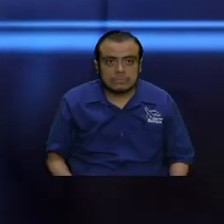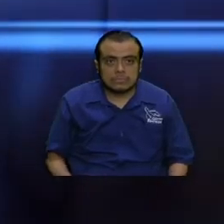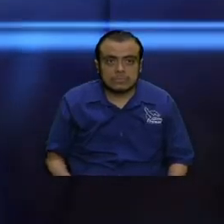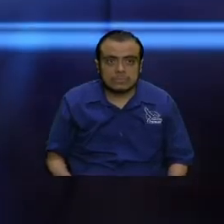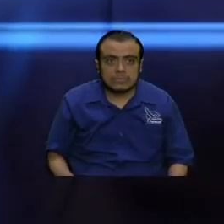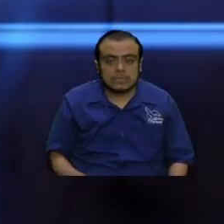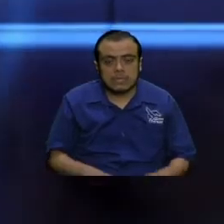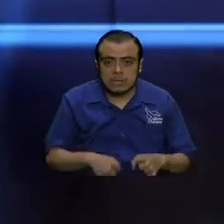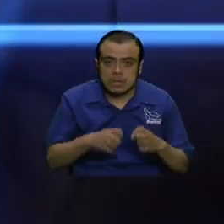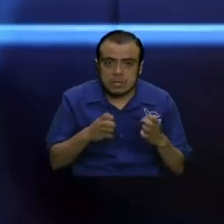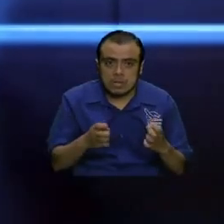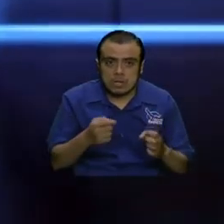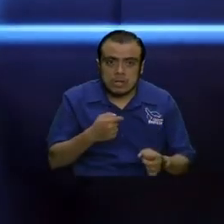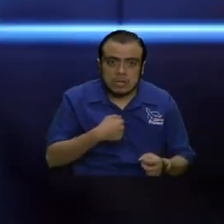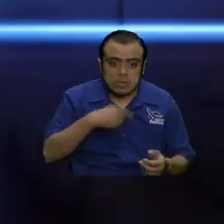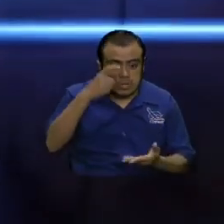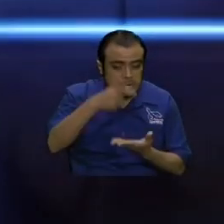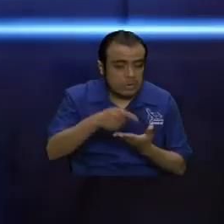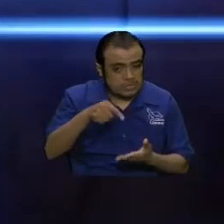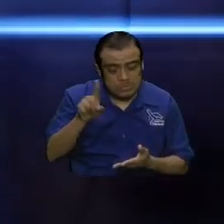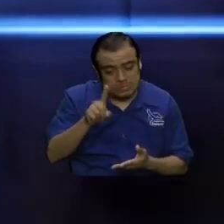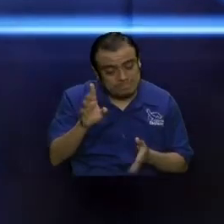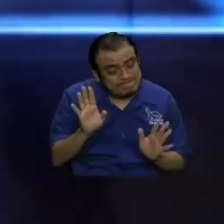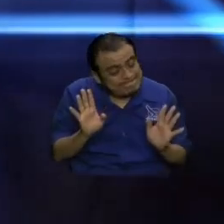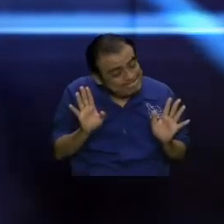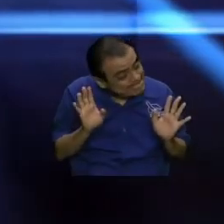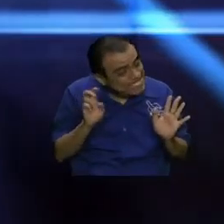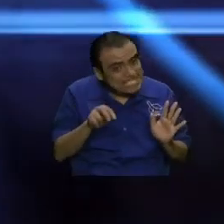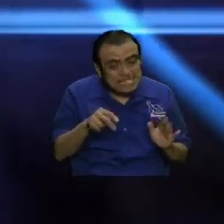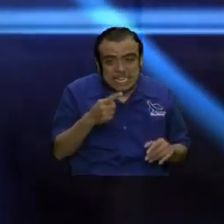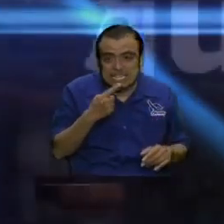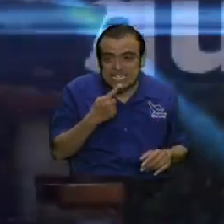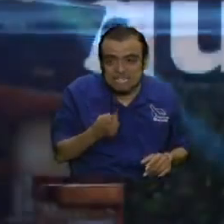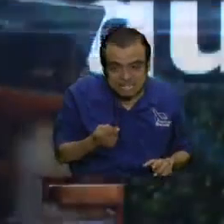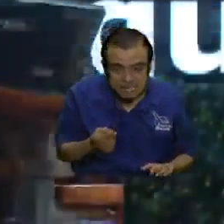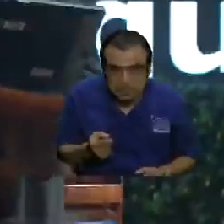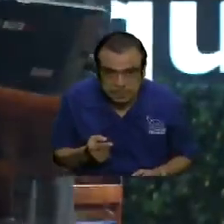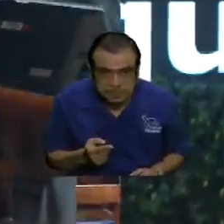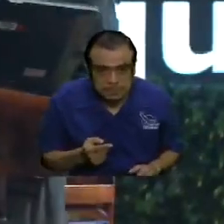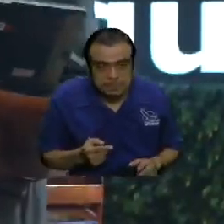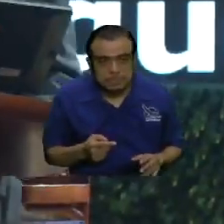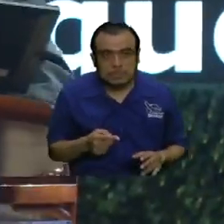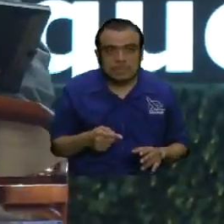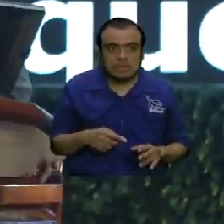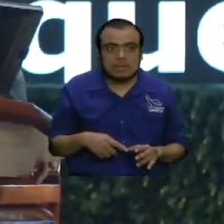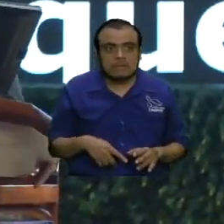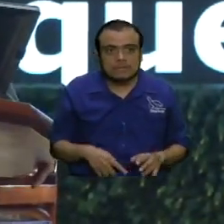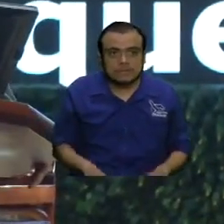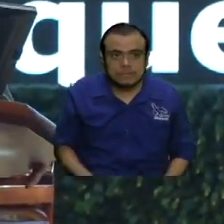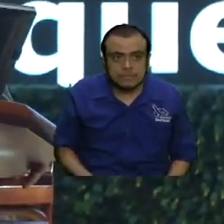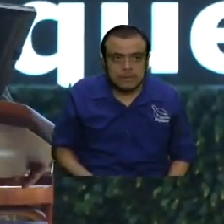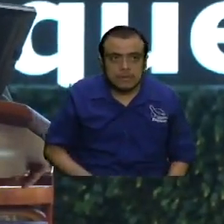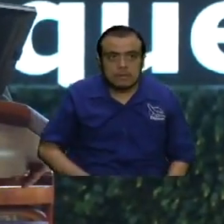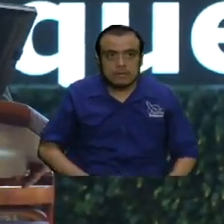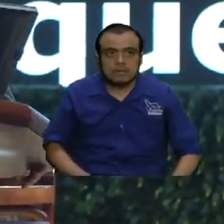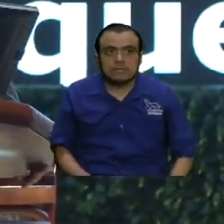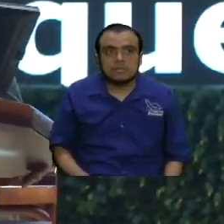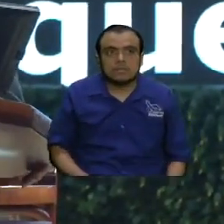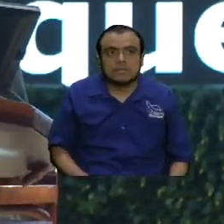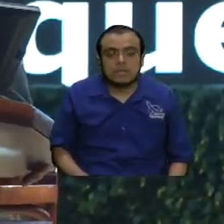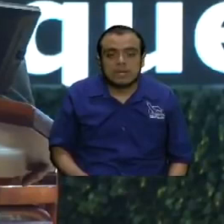yo creo que esto no sería necesario decirlo incluso en la época cuando mi pastor pastoreaba no me recuerdo que él haya hablado tan